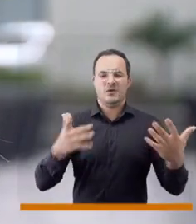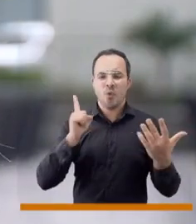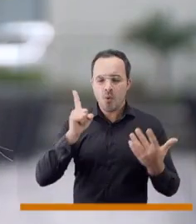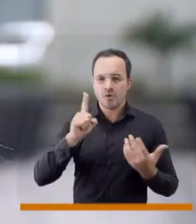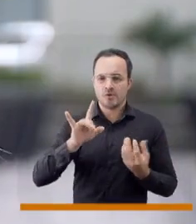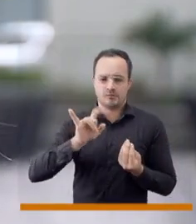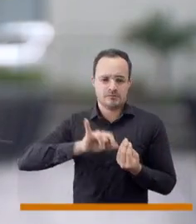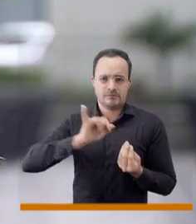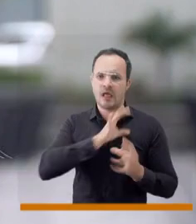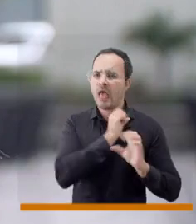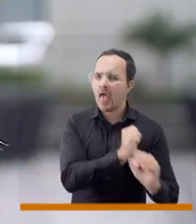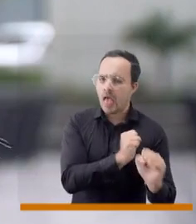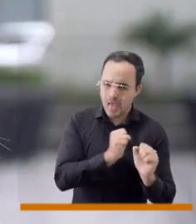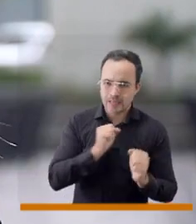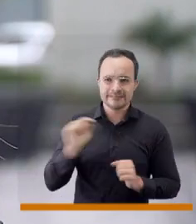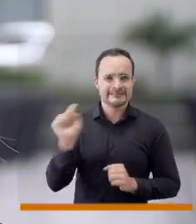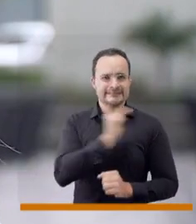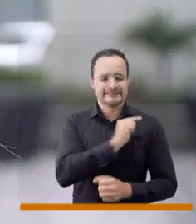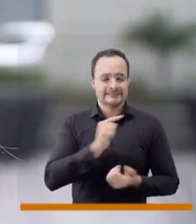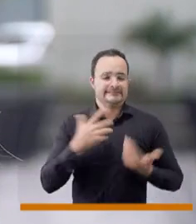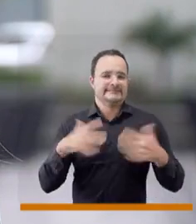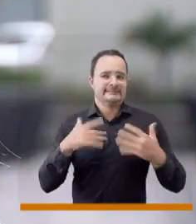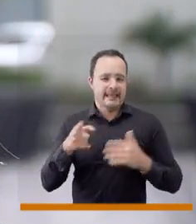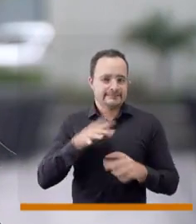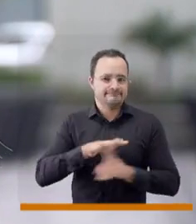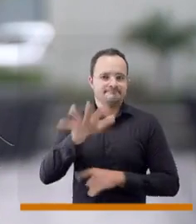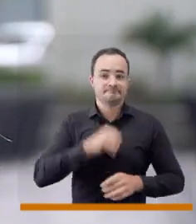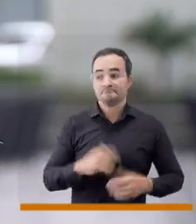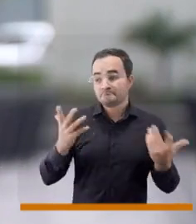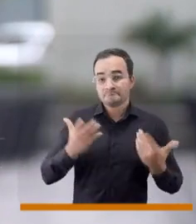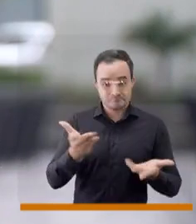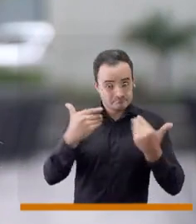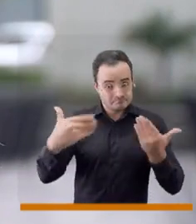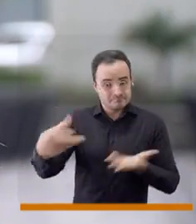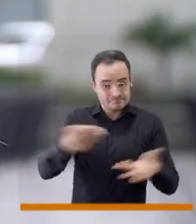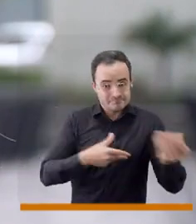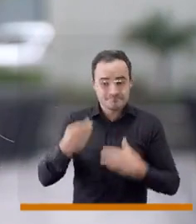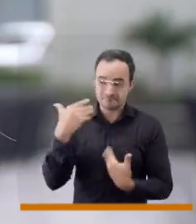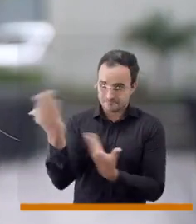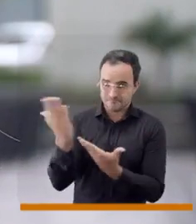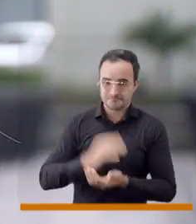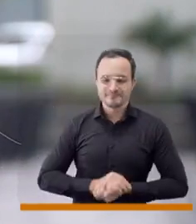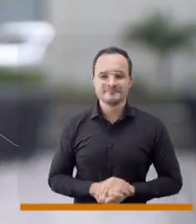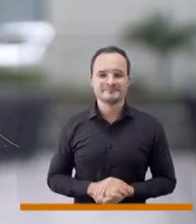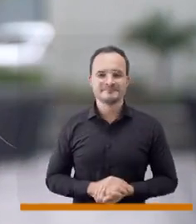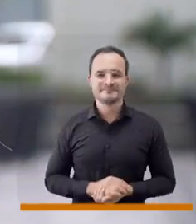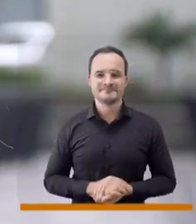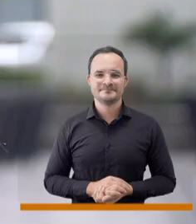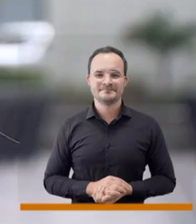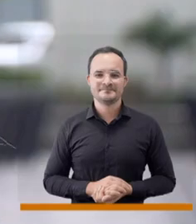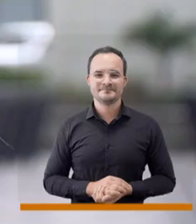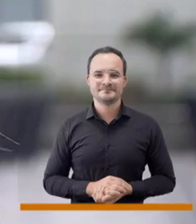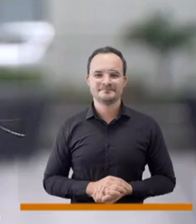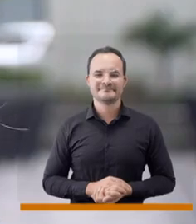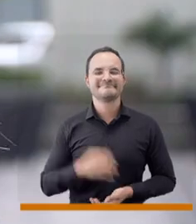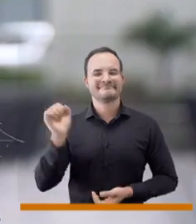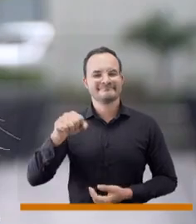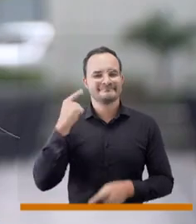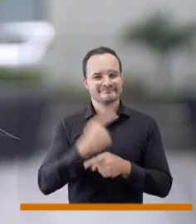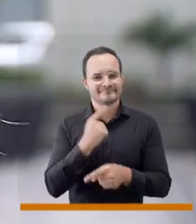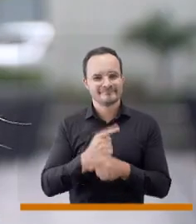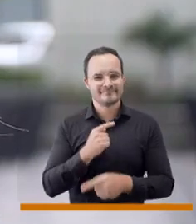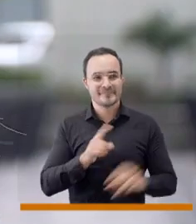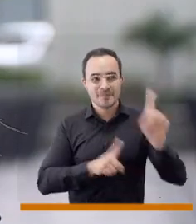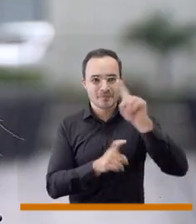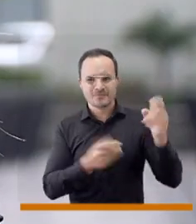razones, entre la que más me preocupa es el consumo de drogas psicoactivas. Sigan participando en nuestro diálogo abierto en nuestras redes sociales y